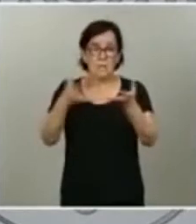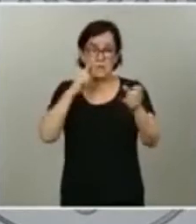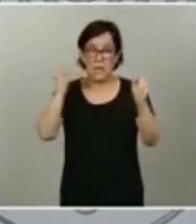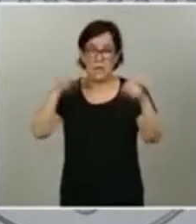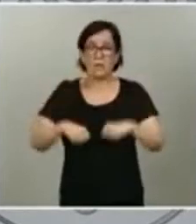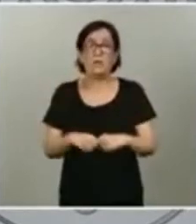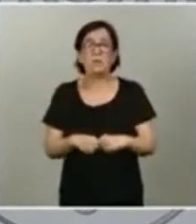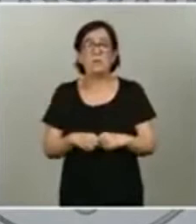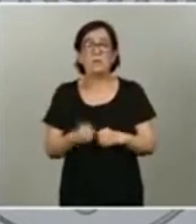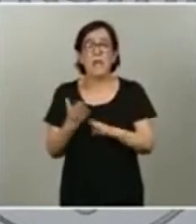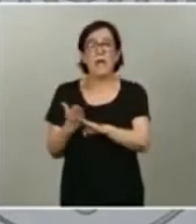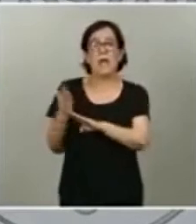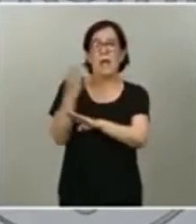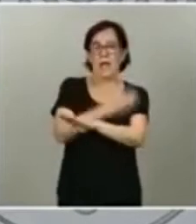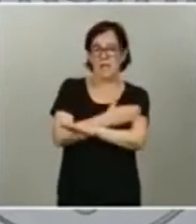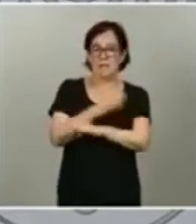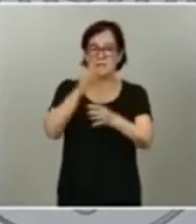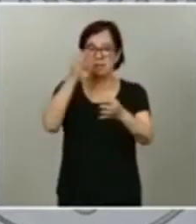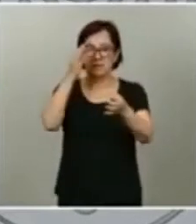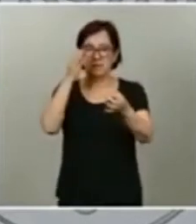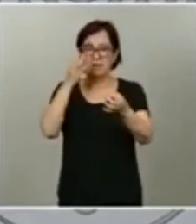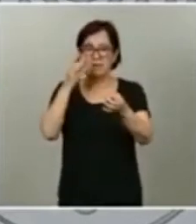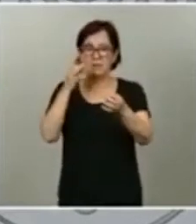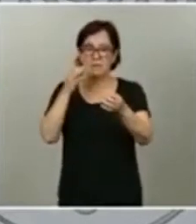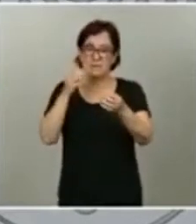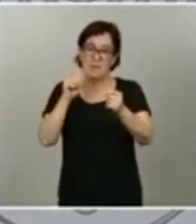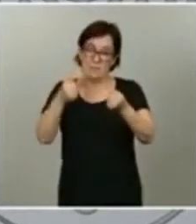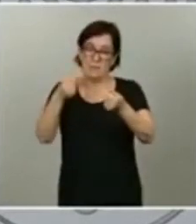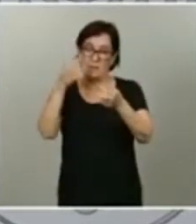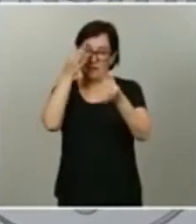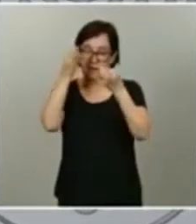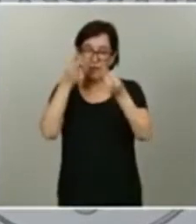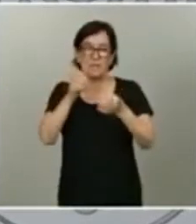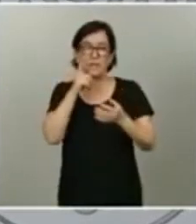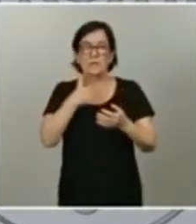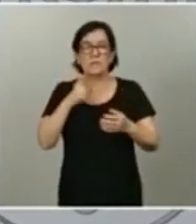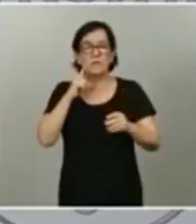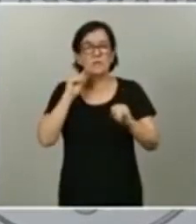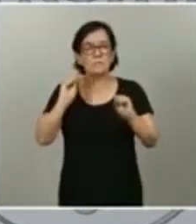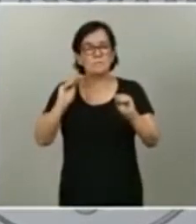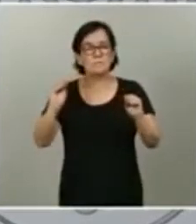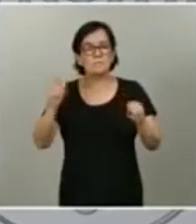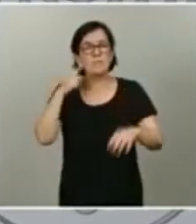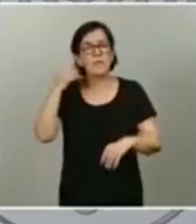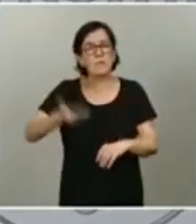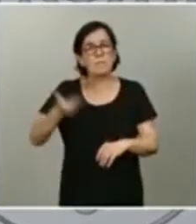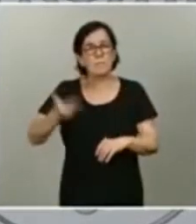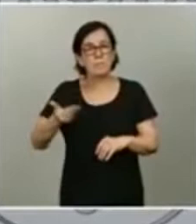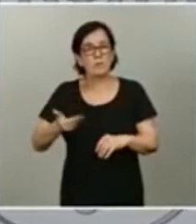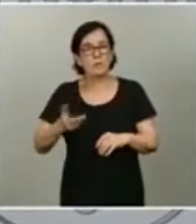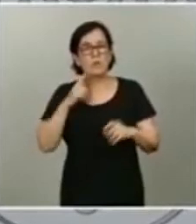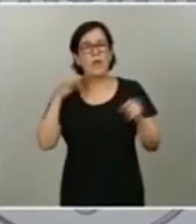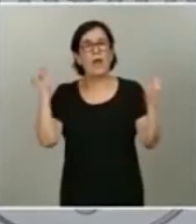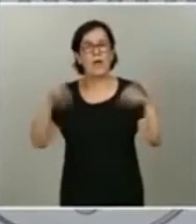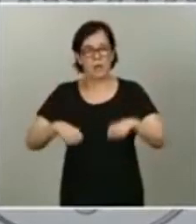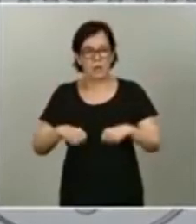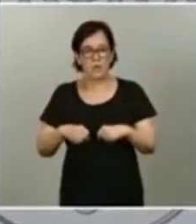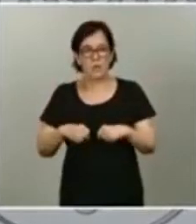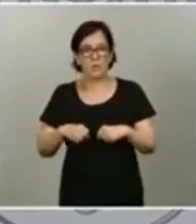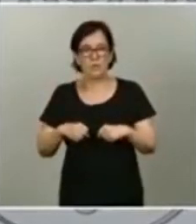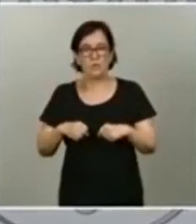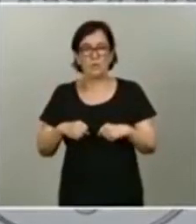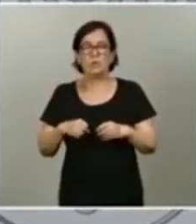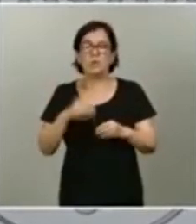que, antes de entrar en ese detalle, quiero destacar la importancia de que se haya acordado en este marco